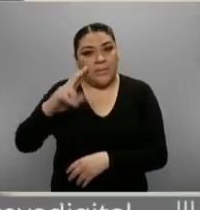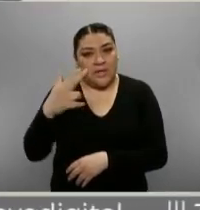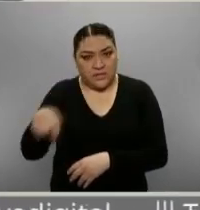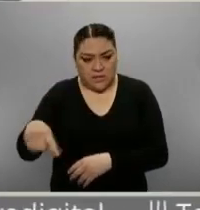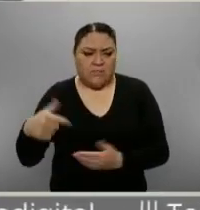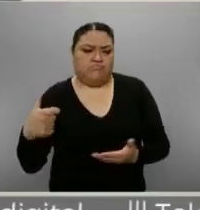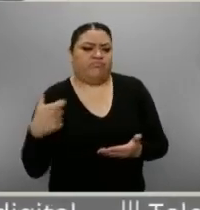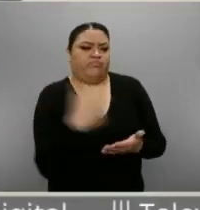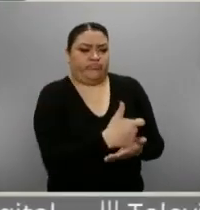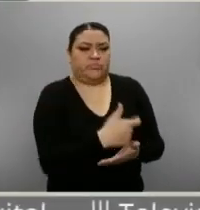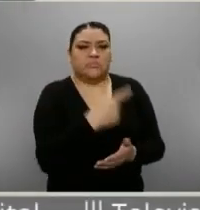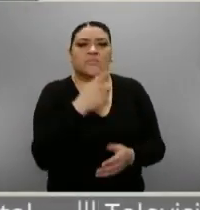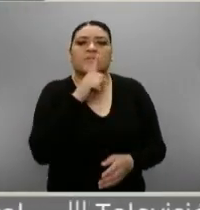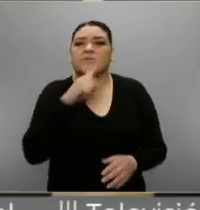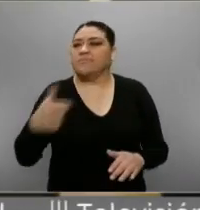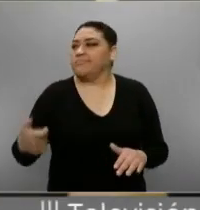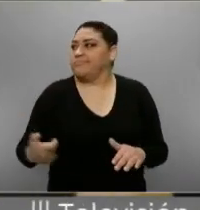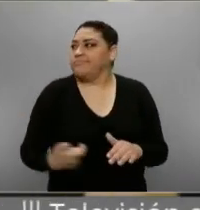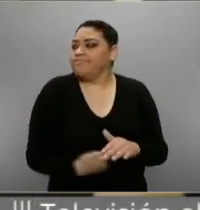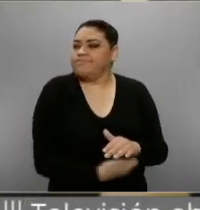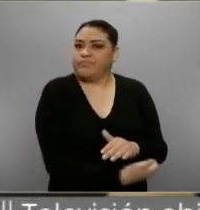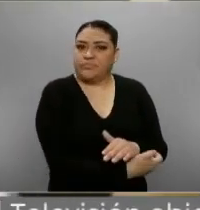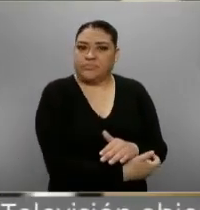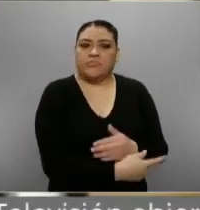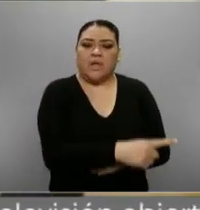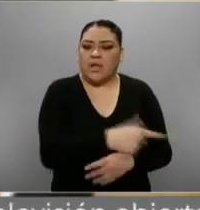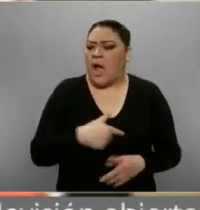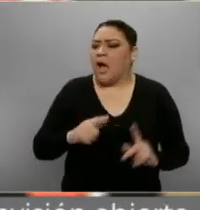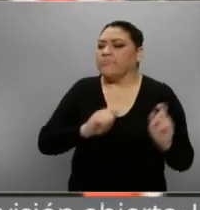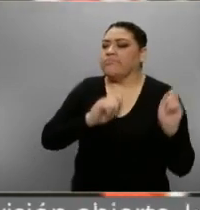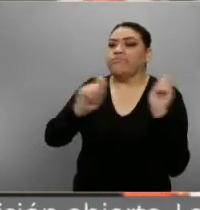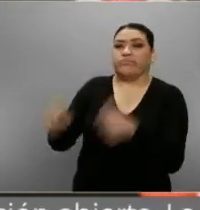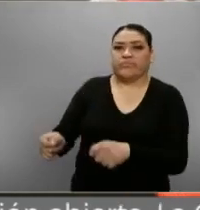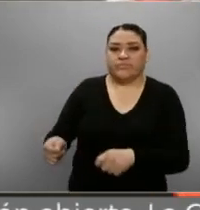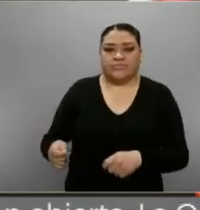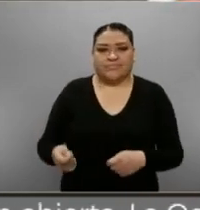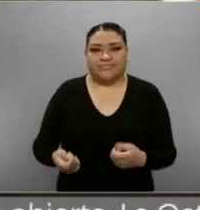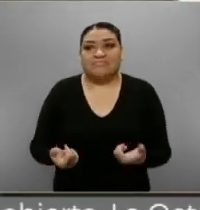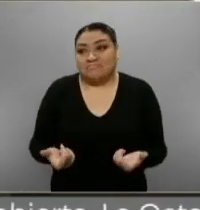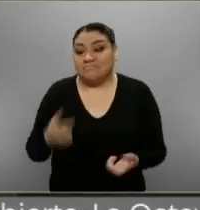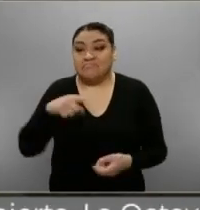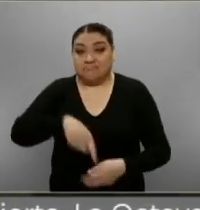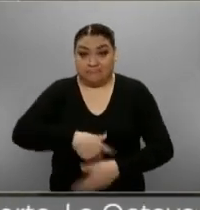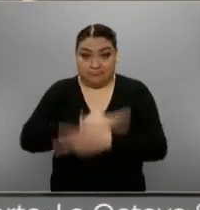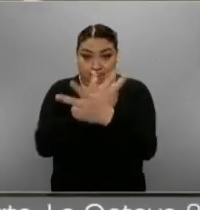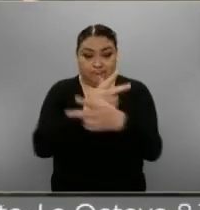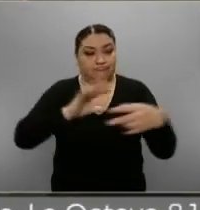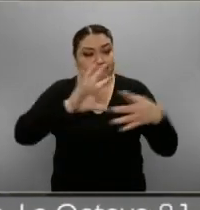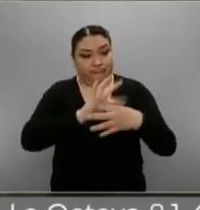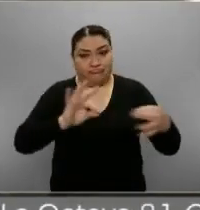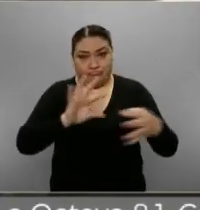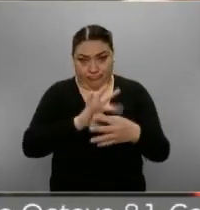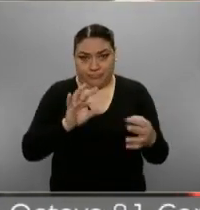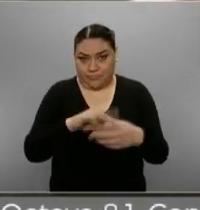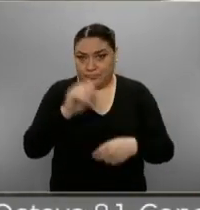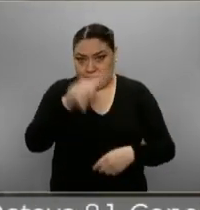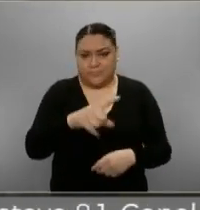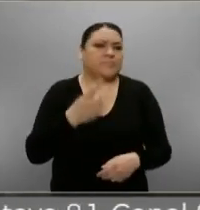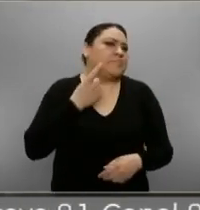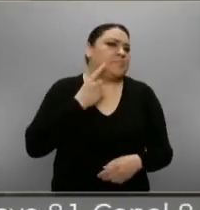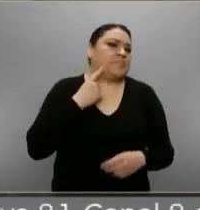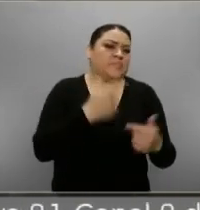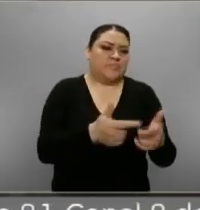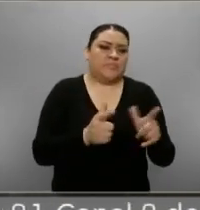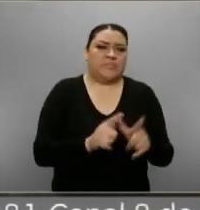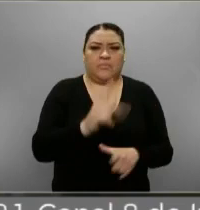Santiago Nieto. en esta conferencia, pues creo que fue una videoconferencia con los diputados